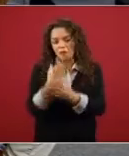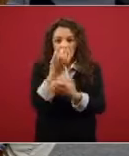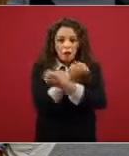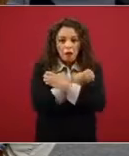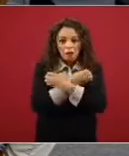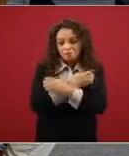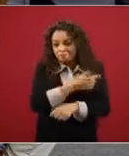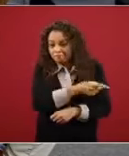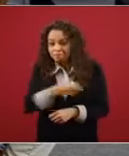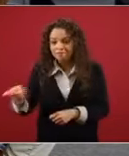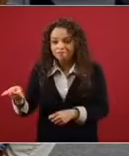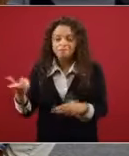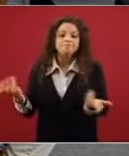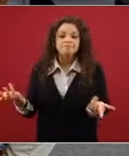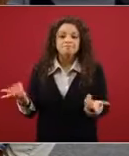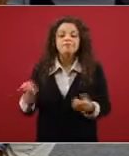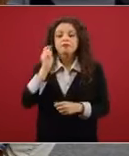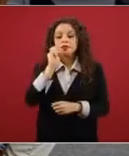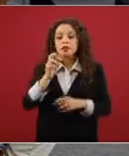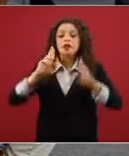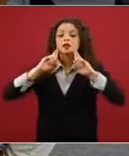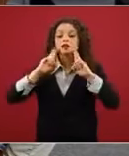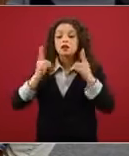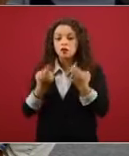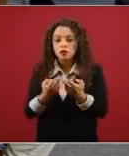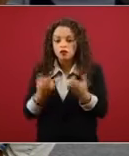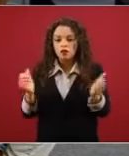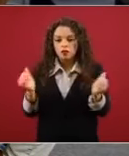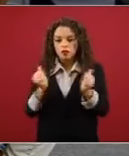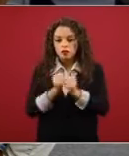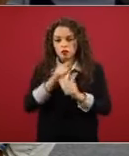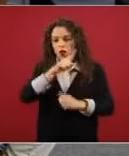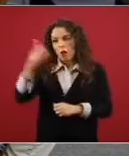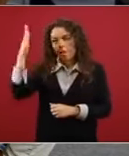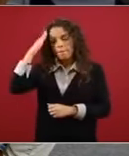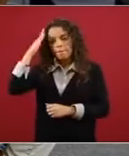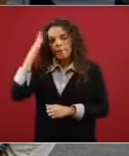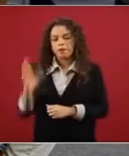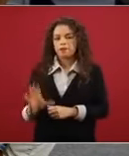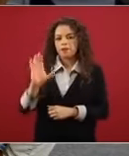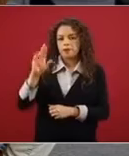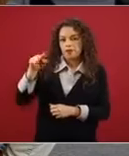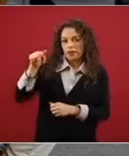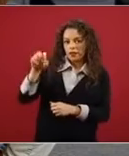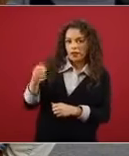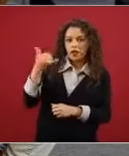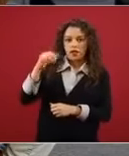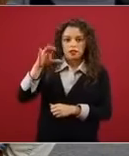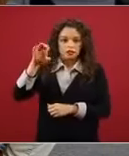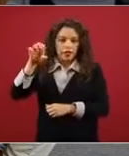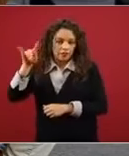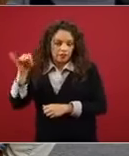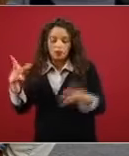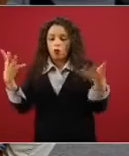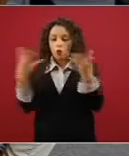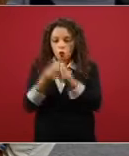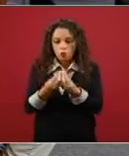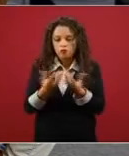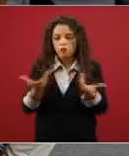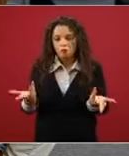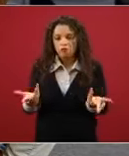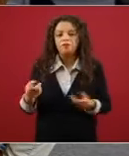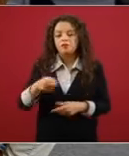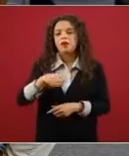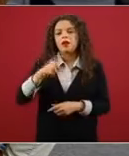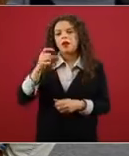reunirse con los dirigentes de la CENTE y del CENTE? Y también preguntarle. Algunos docentes en las redes sociales